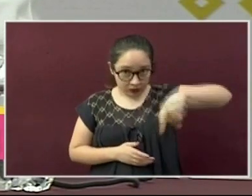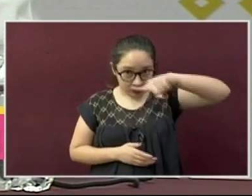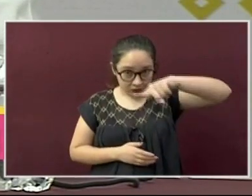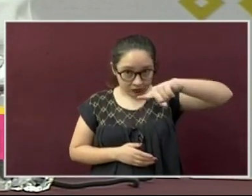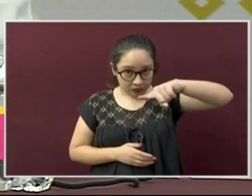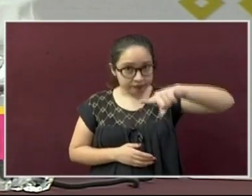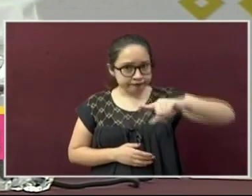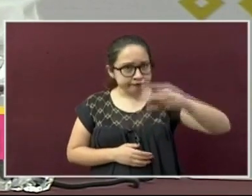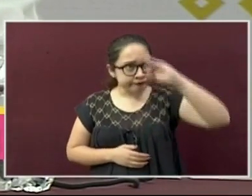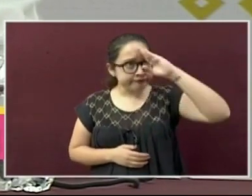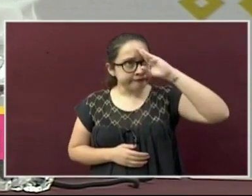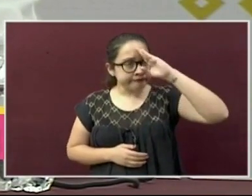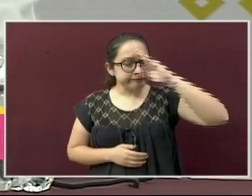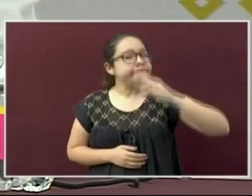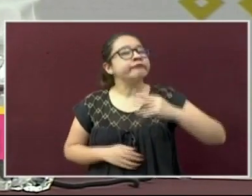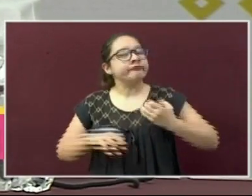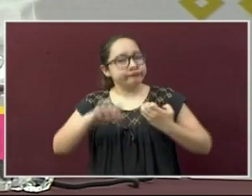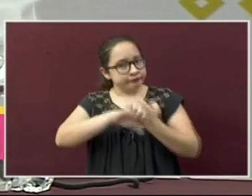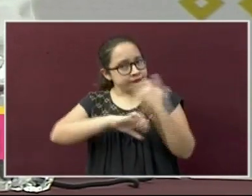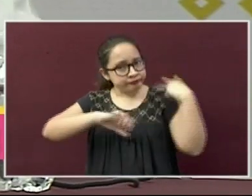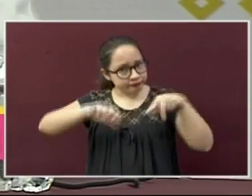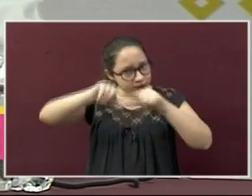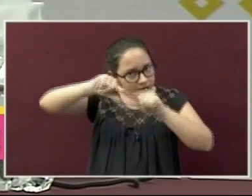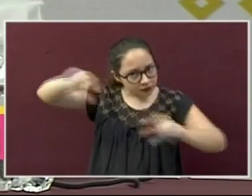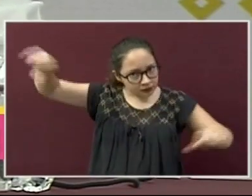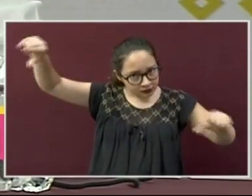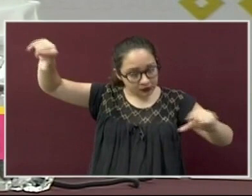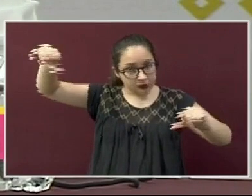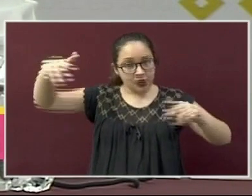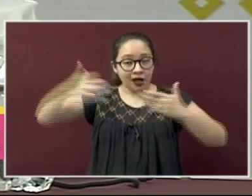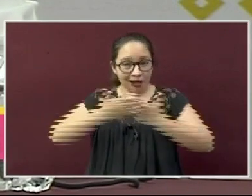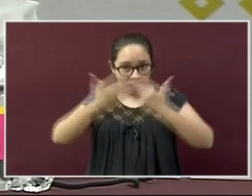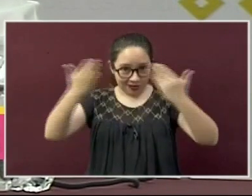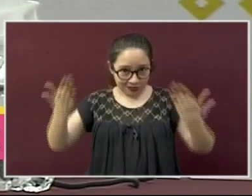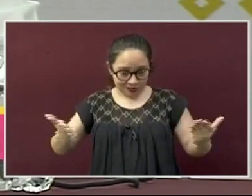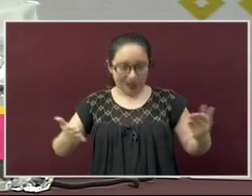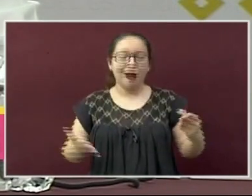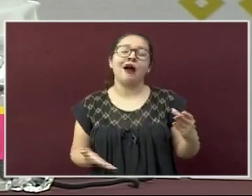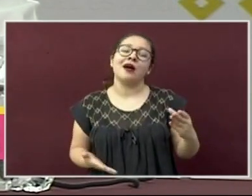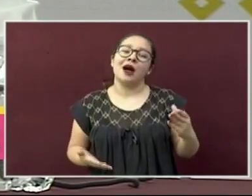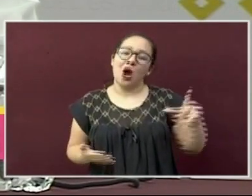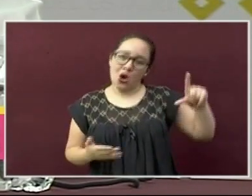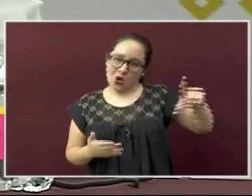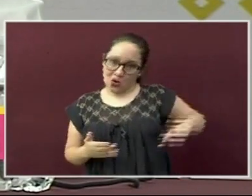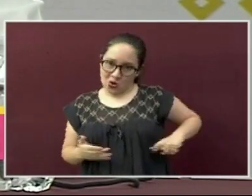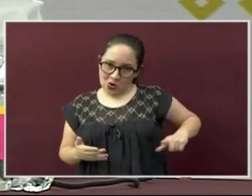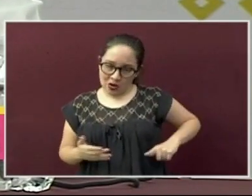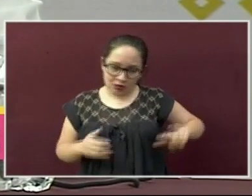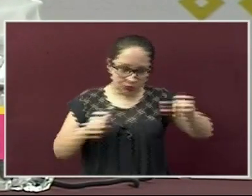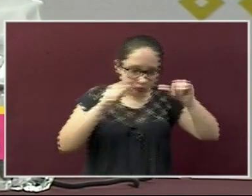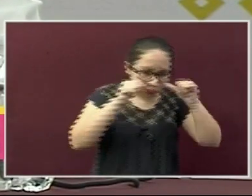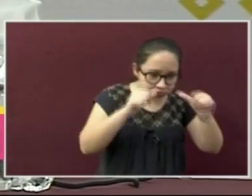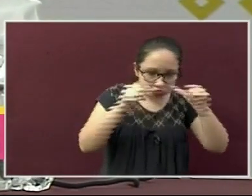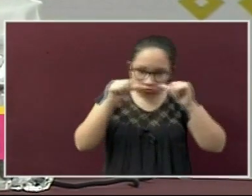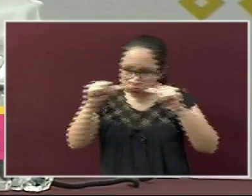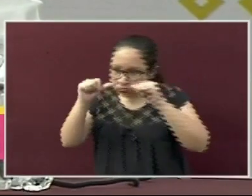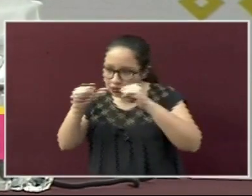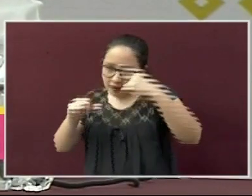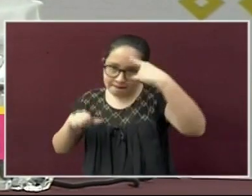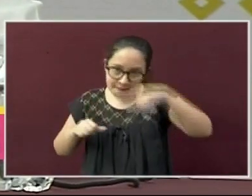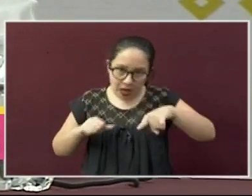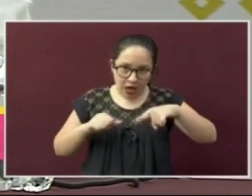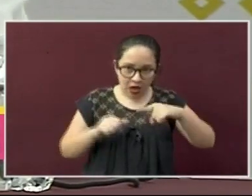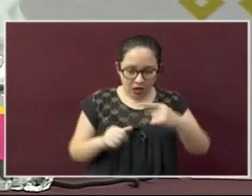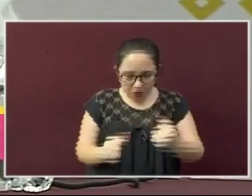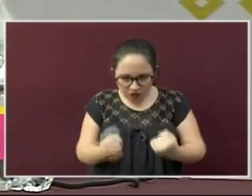el estado de Veracruz cuenta con un gobierno ocupado en el fortalecimiento